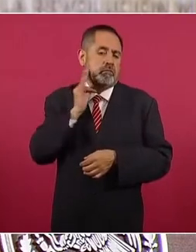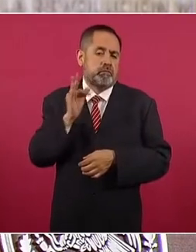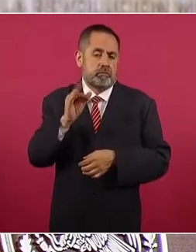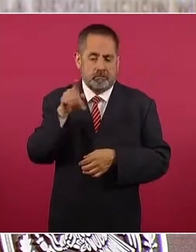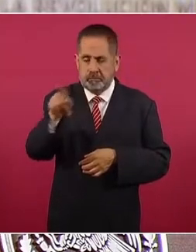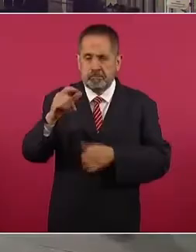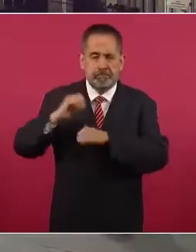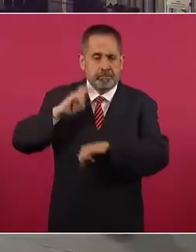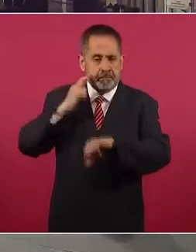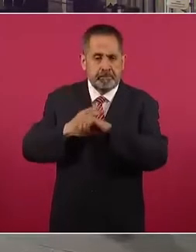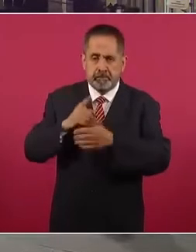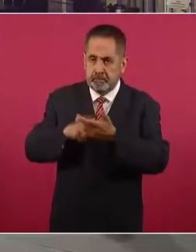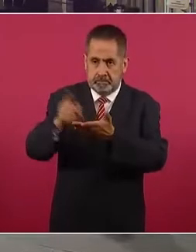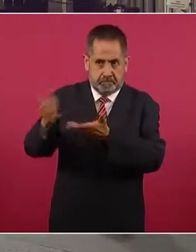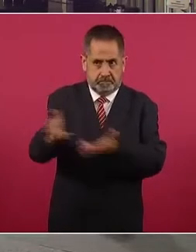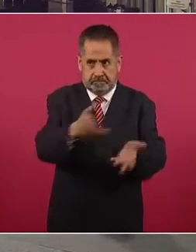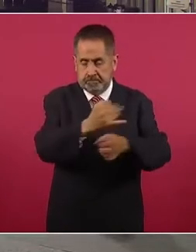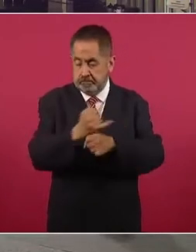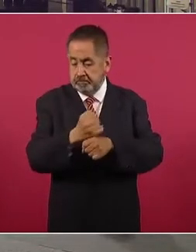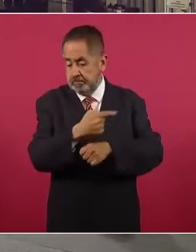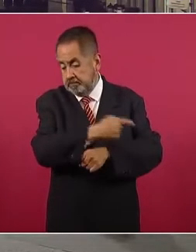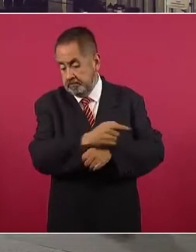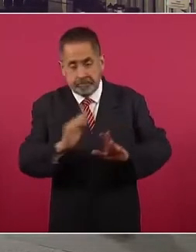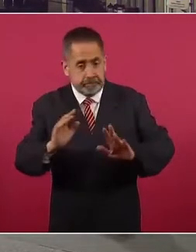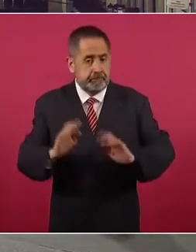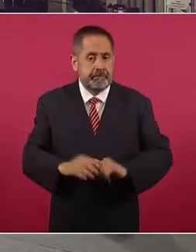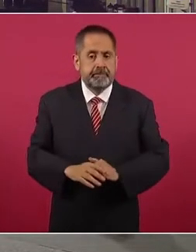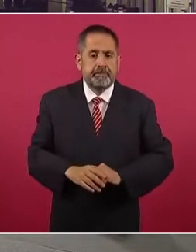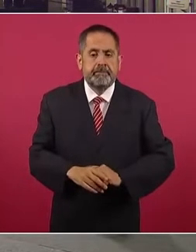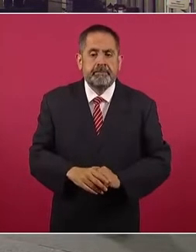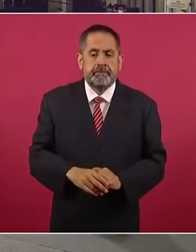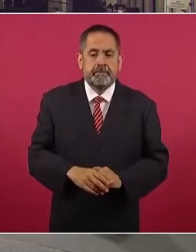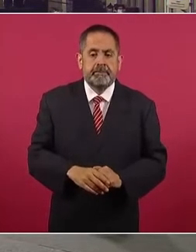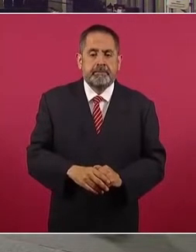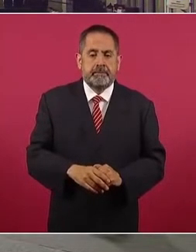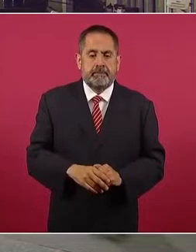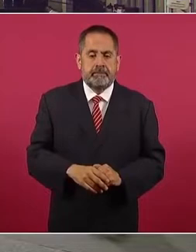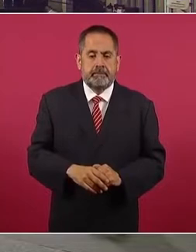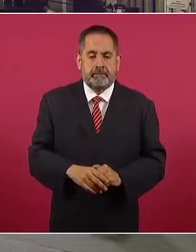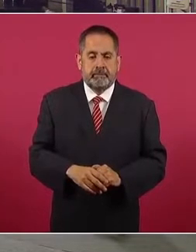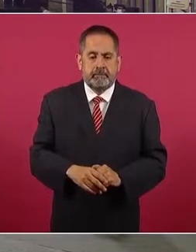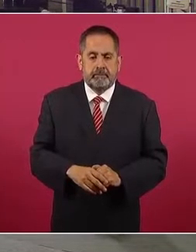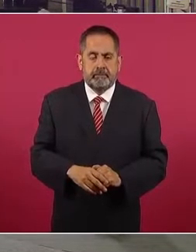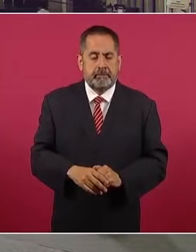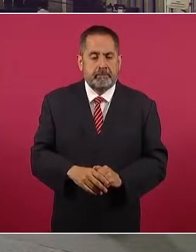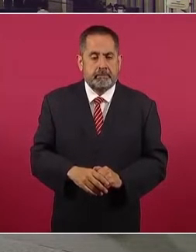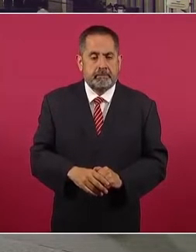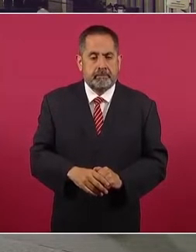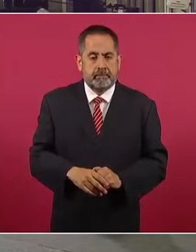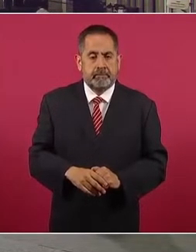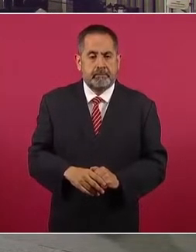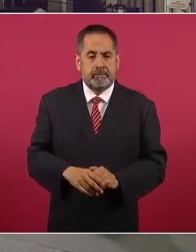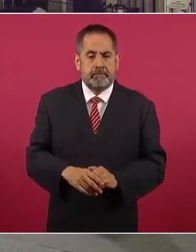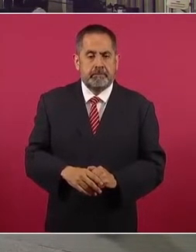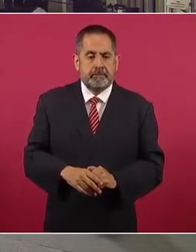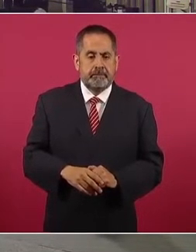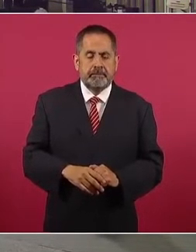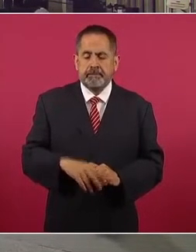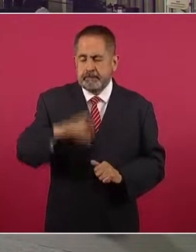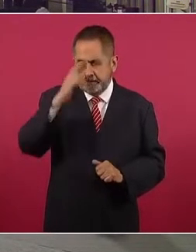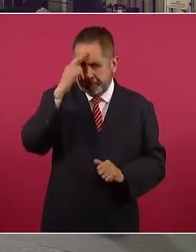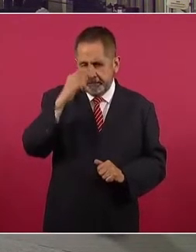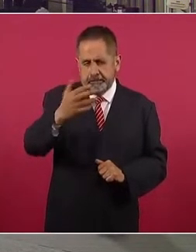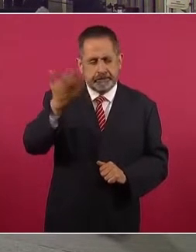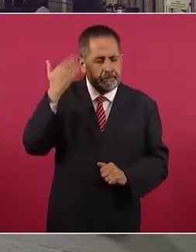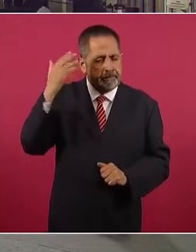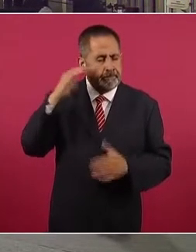las que nos explicó